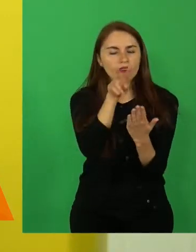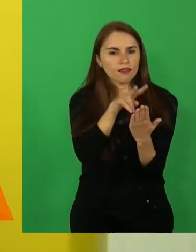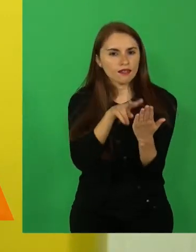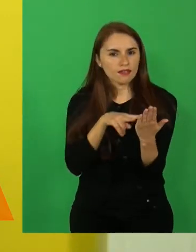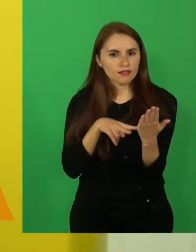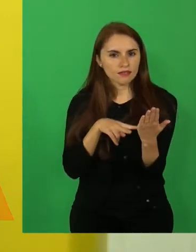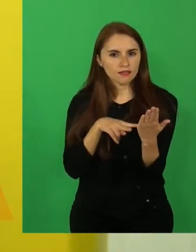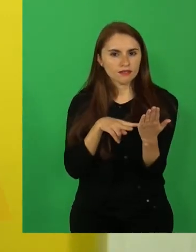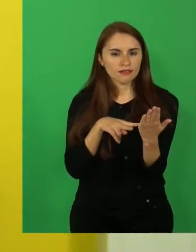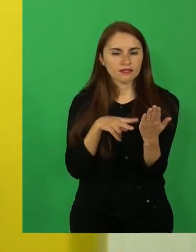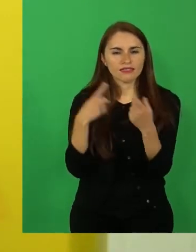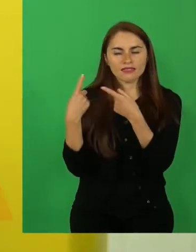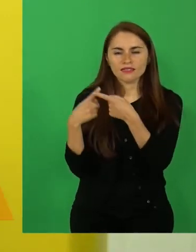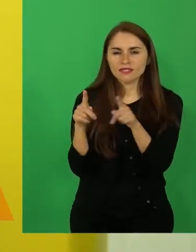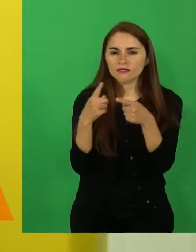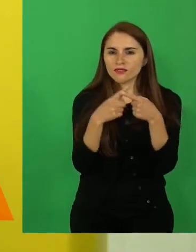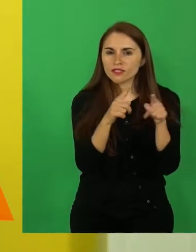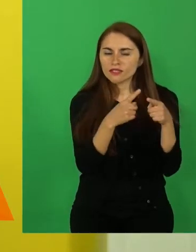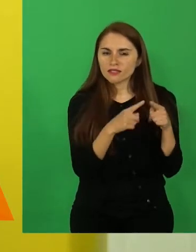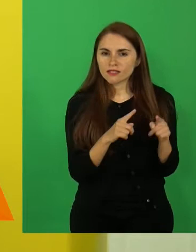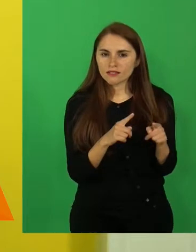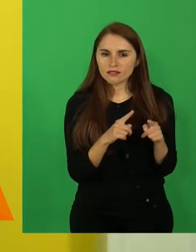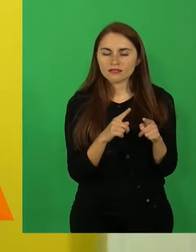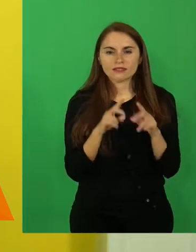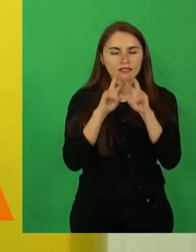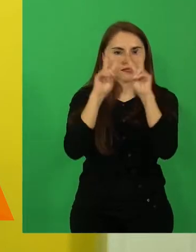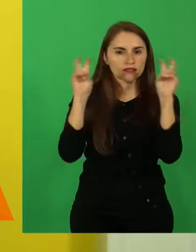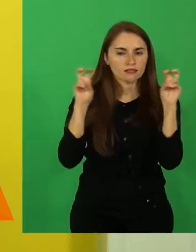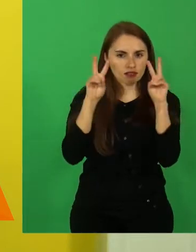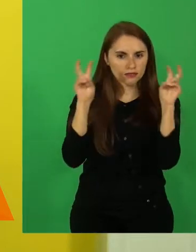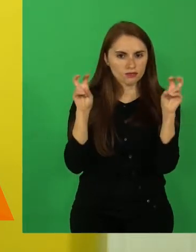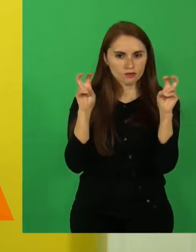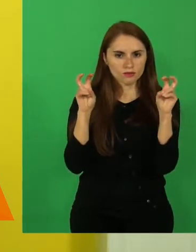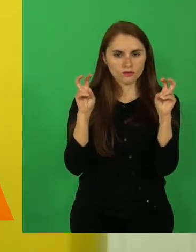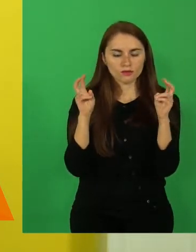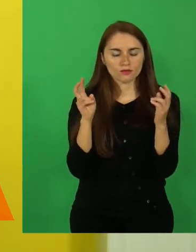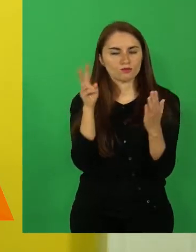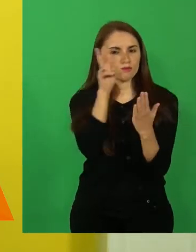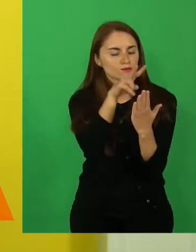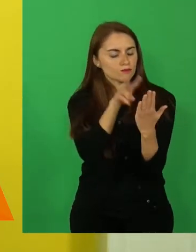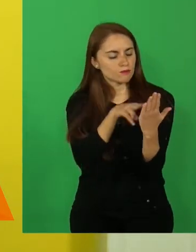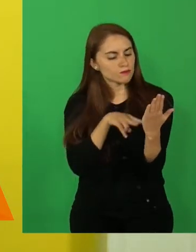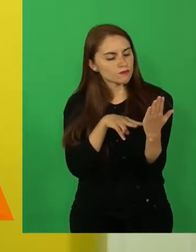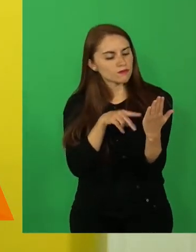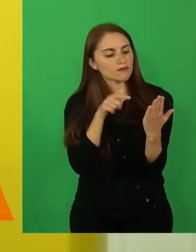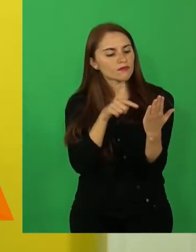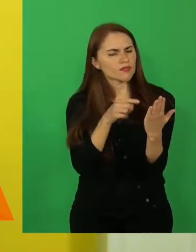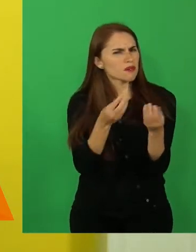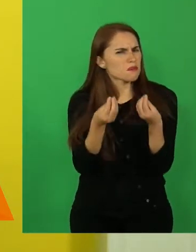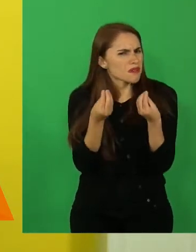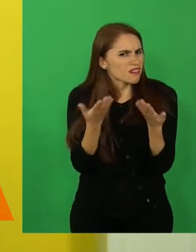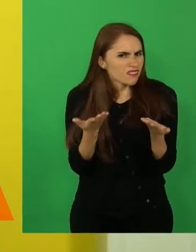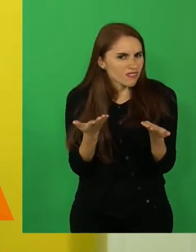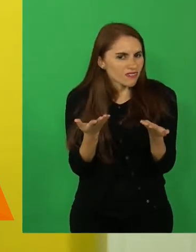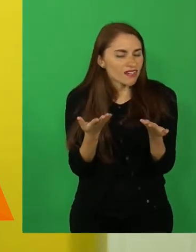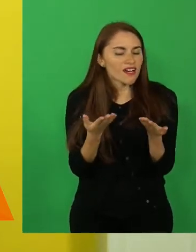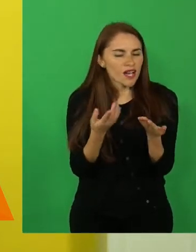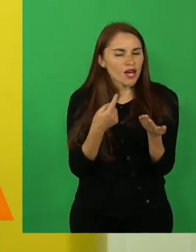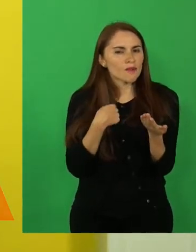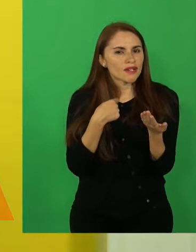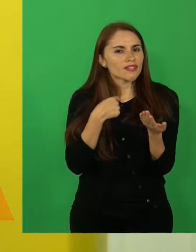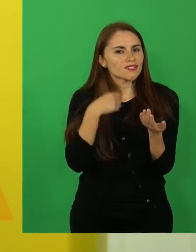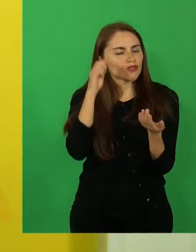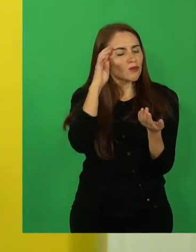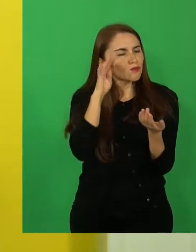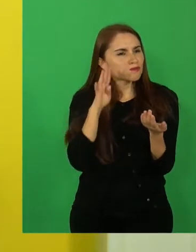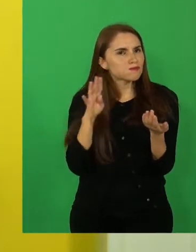distintos tipos de textos. ¿Para qué? Para aumentar nuestro